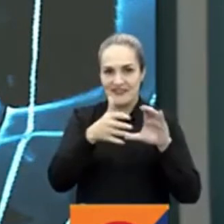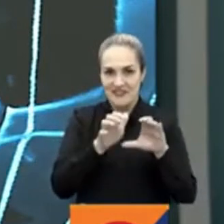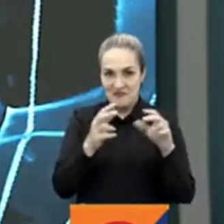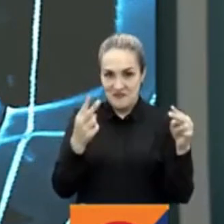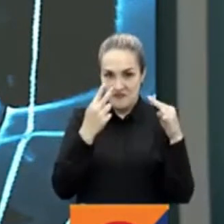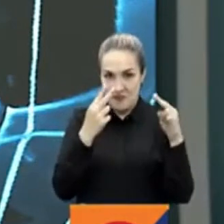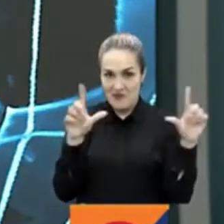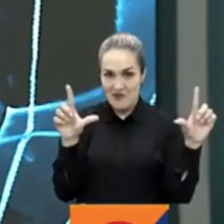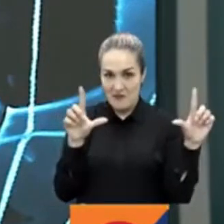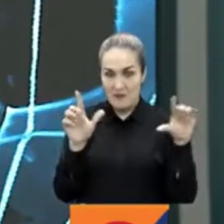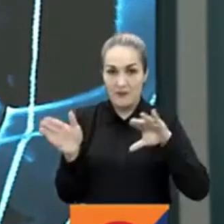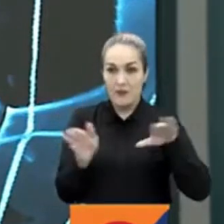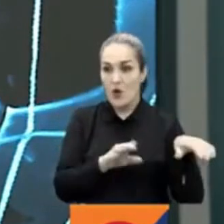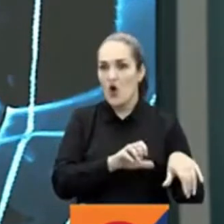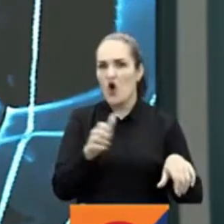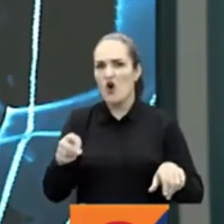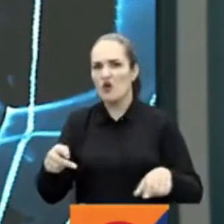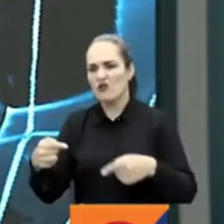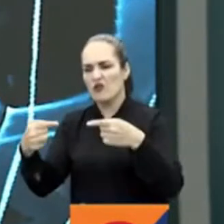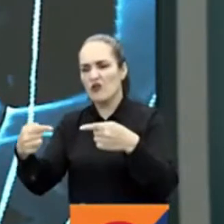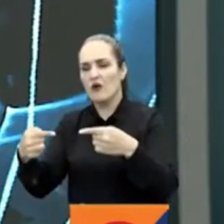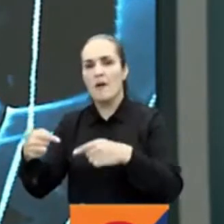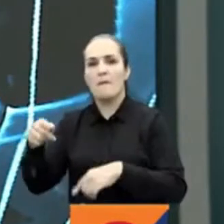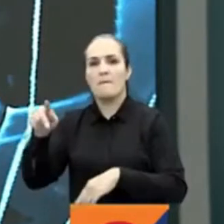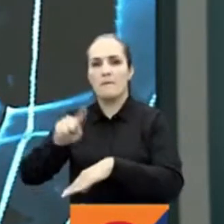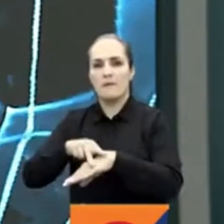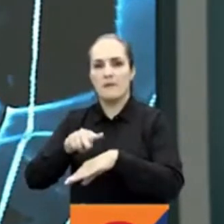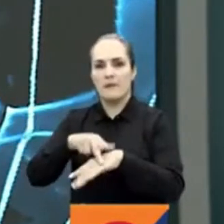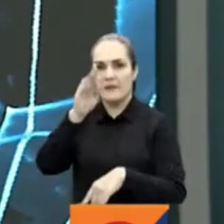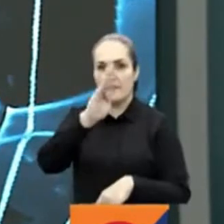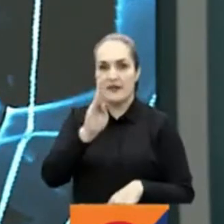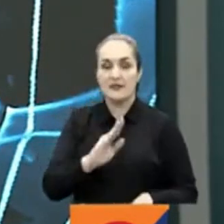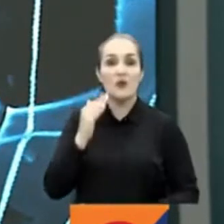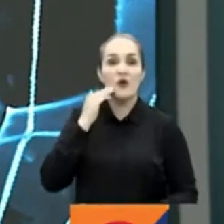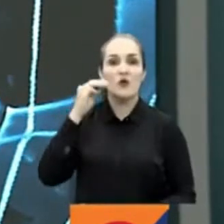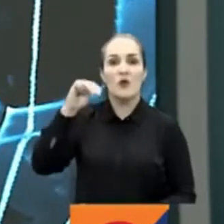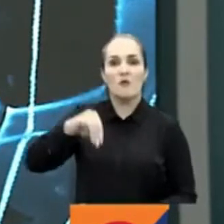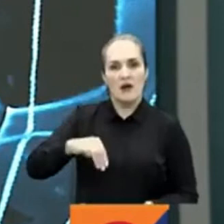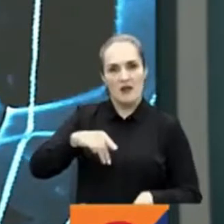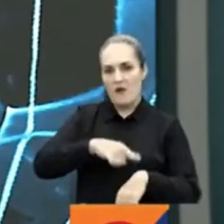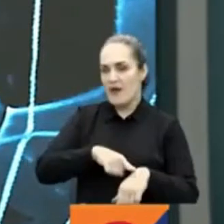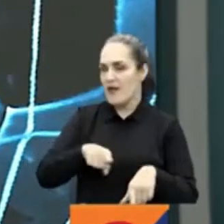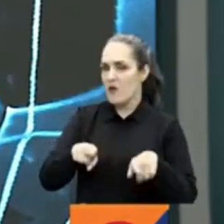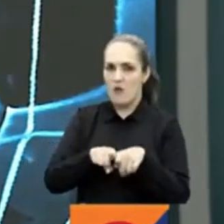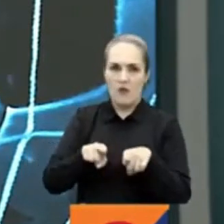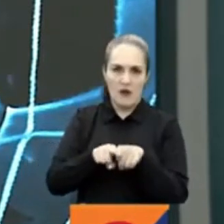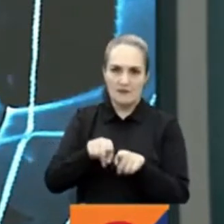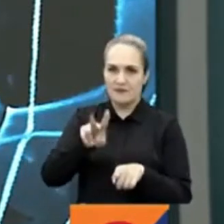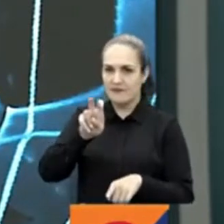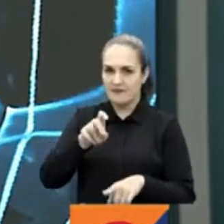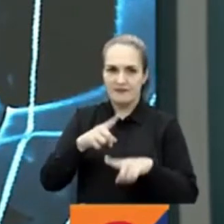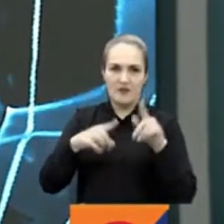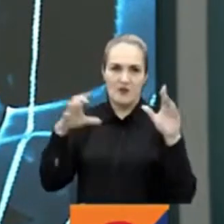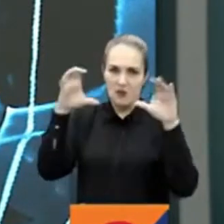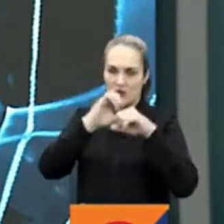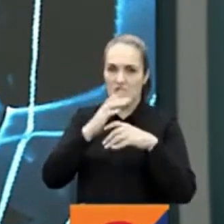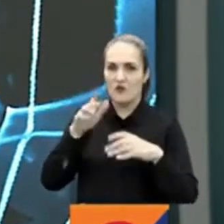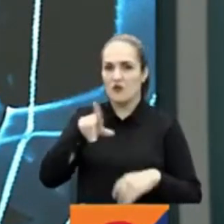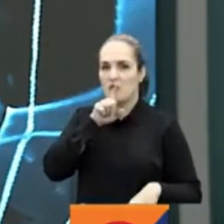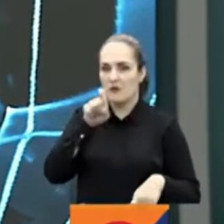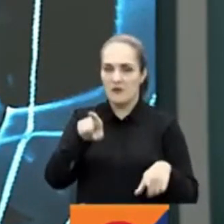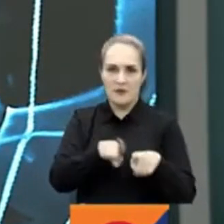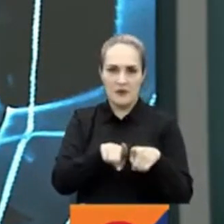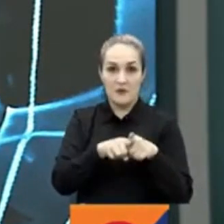la otra semifinal se enfrentarán Brasil y Paraguay el día martes en el mismo horario y la misma ciudad. Aquí tenemos para ustedes la